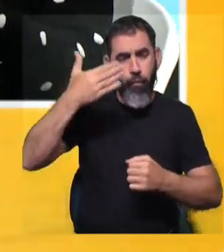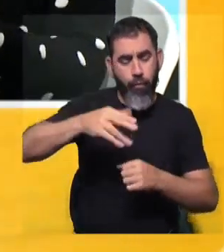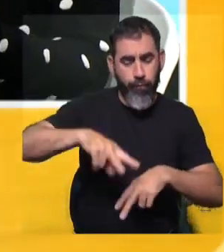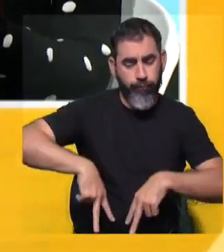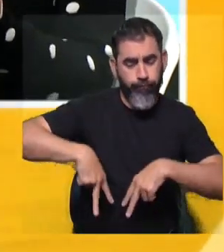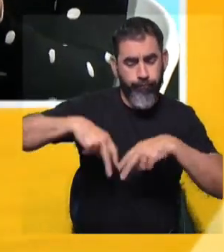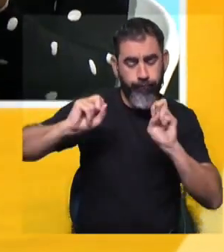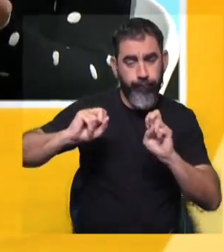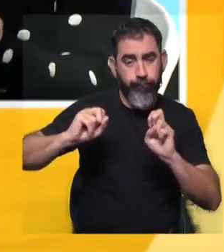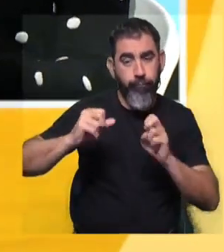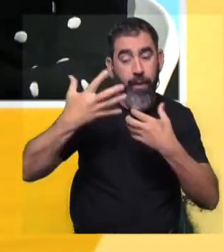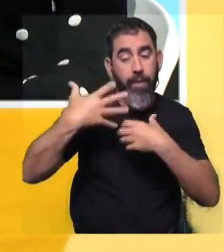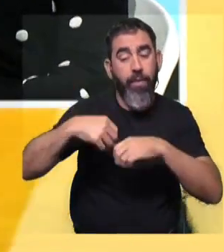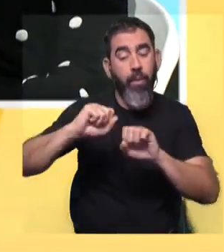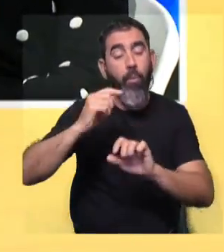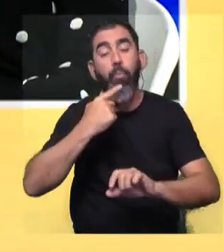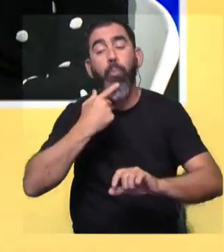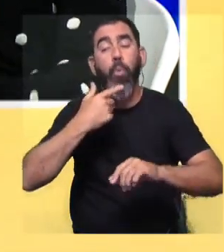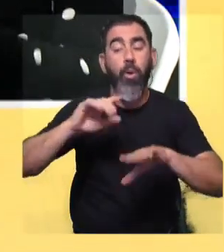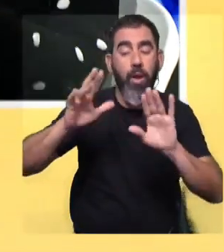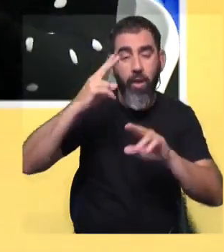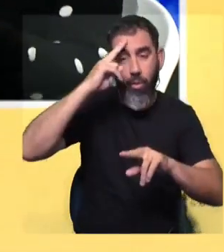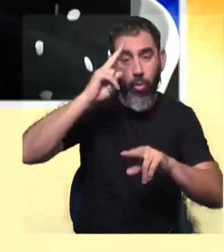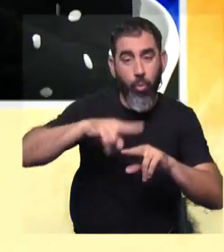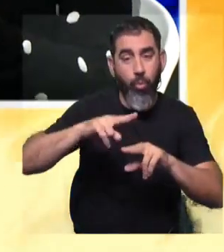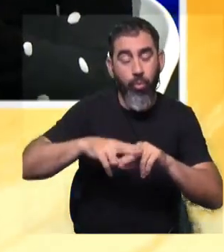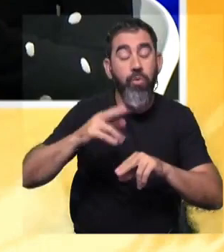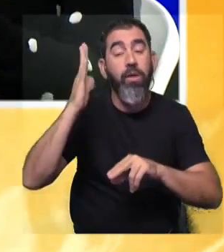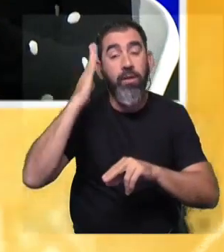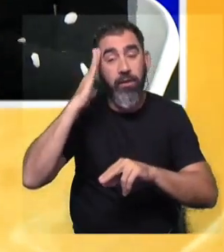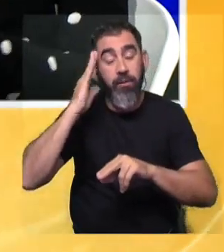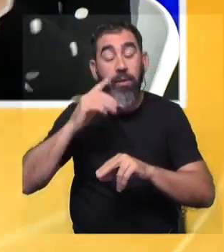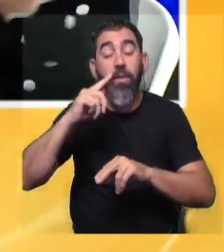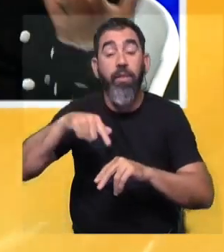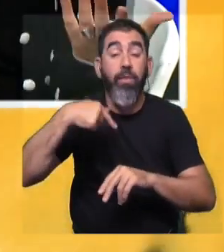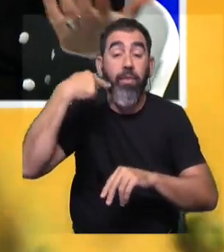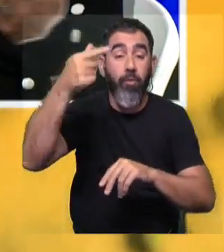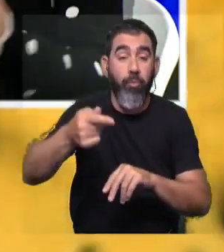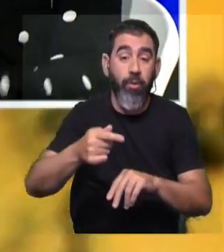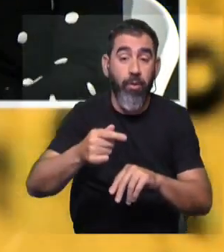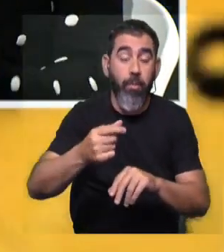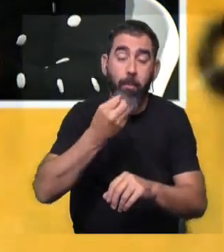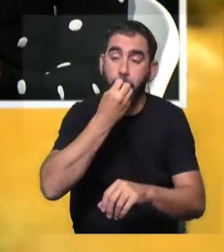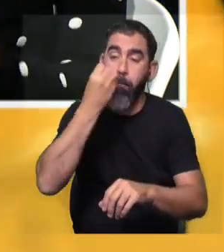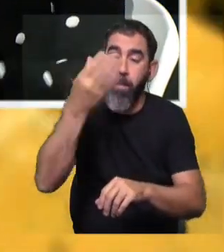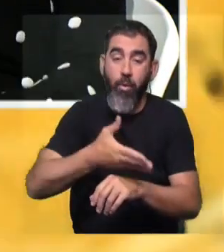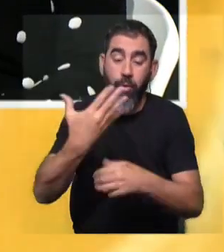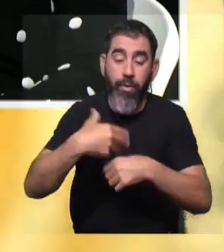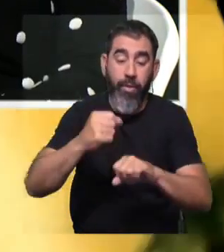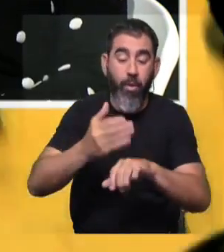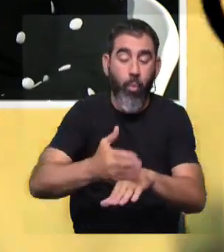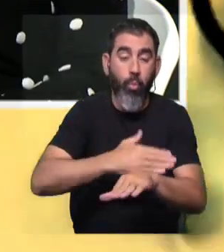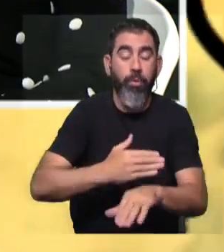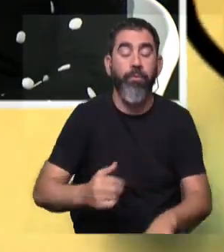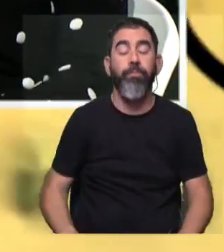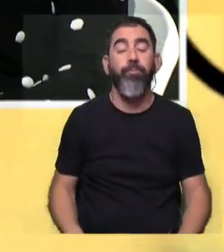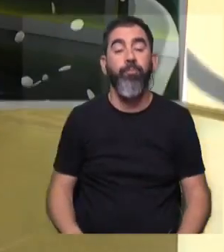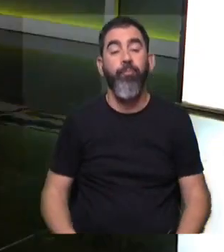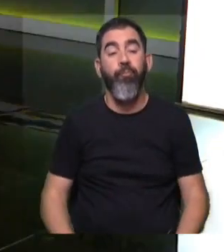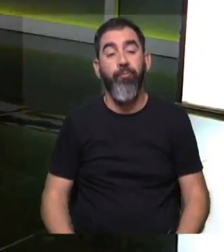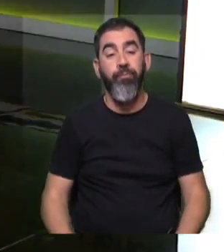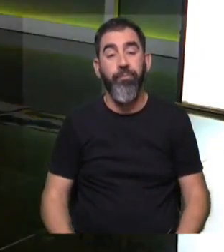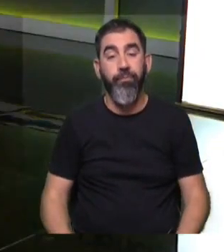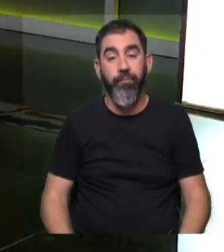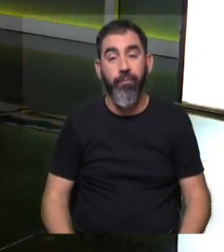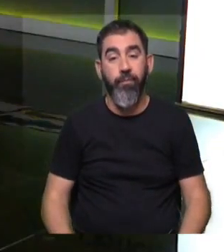estudio para poder encontrar algún indicio de esta enfermedad porque se sabe que el pronóstico va a ser mucho mejor si lo encontramos en estadios tempranos. Está